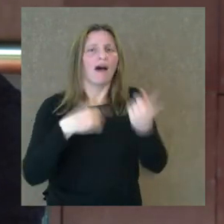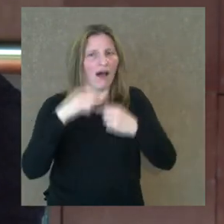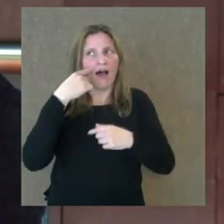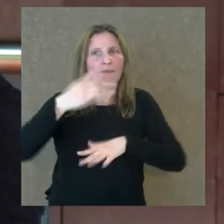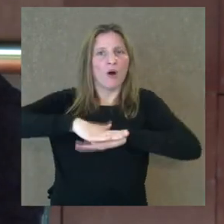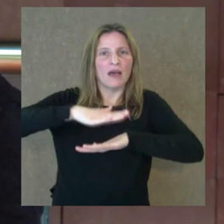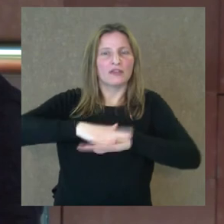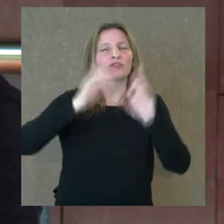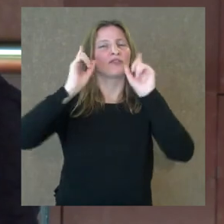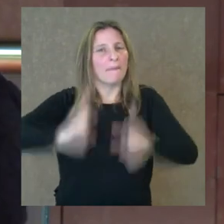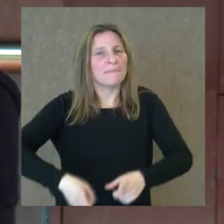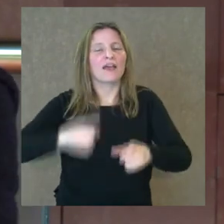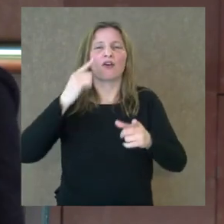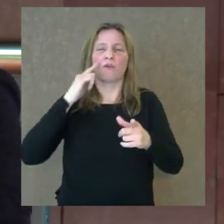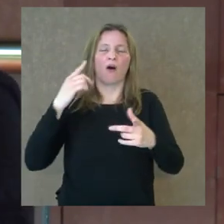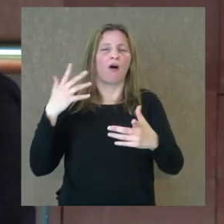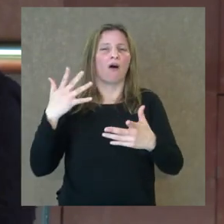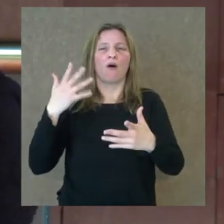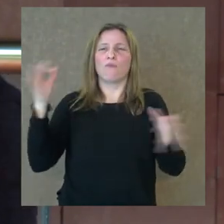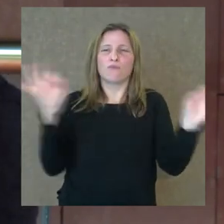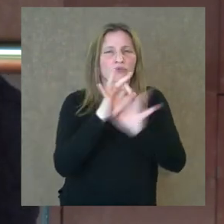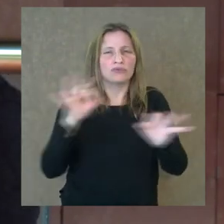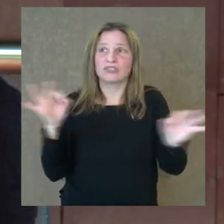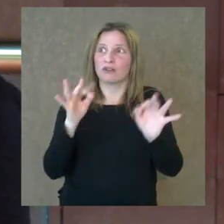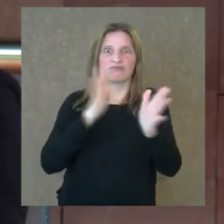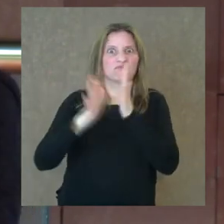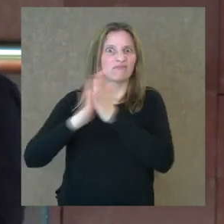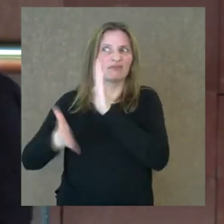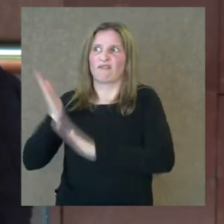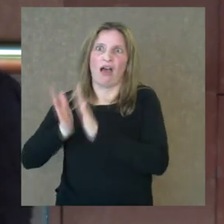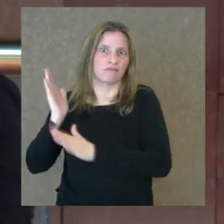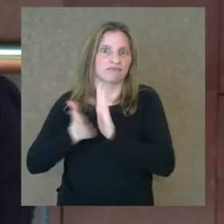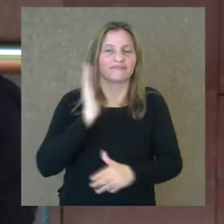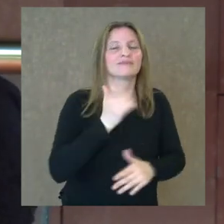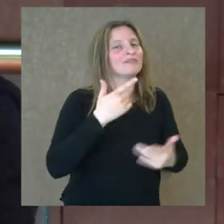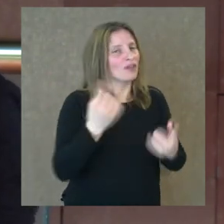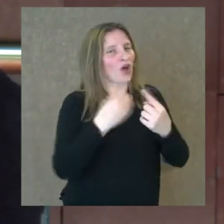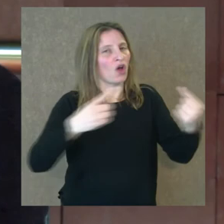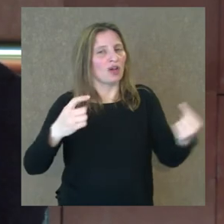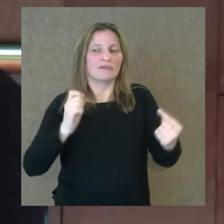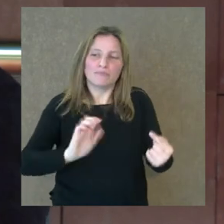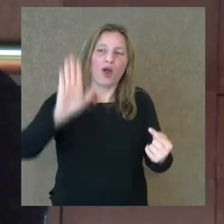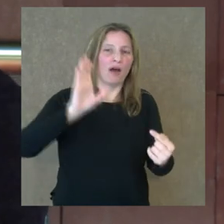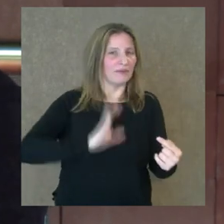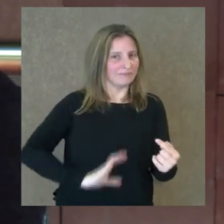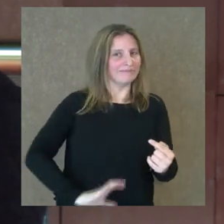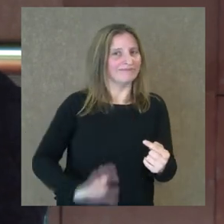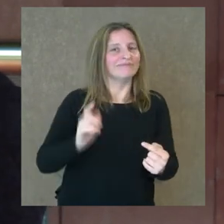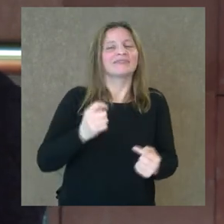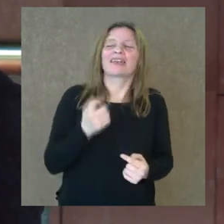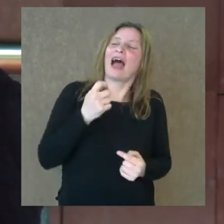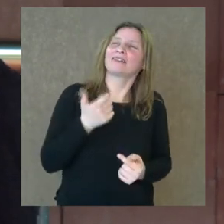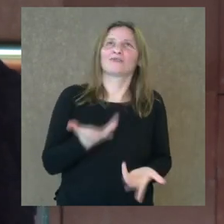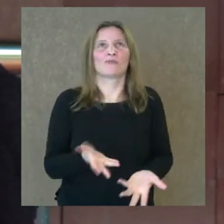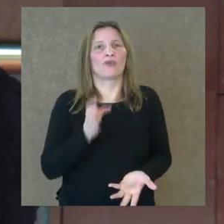Va a haber momentos de deserción, digamos, los músicos en un momento se van a ir. O sea, tiene cosas muy, muy particulares, que son